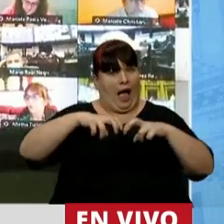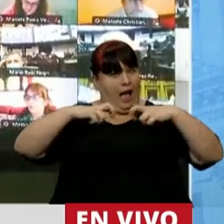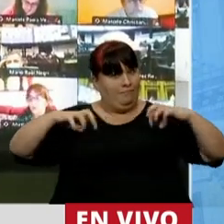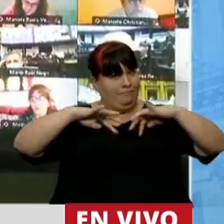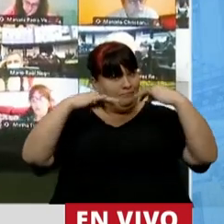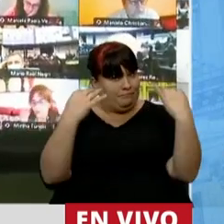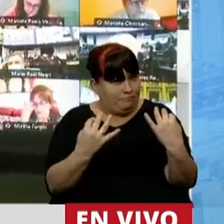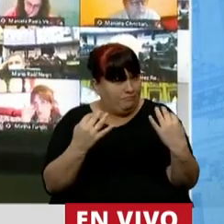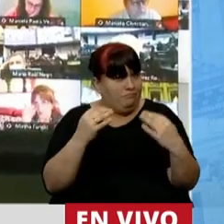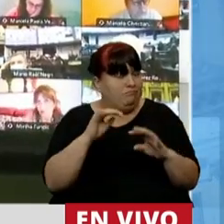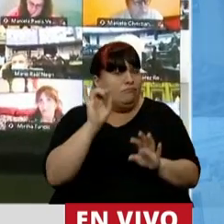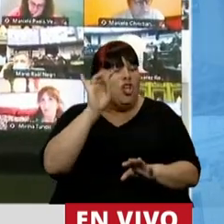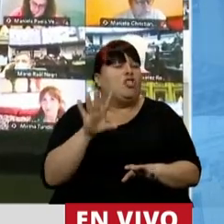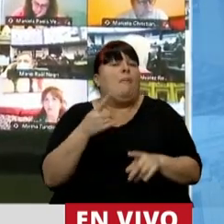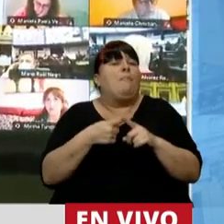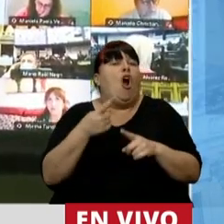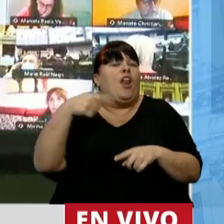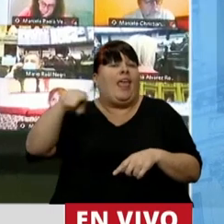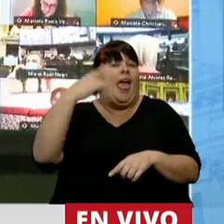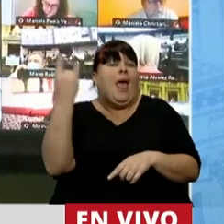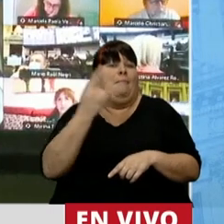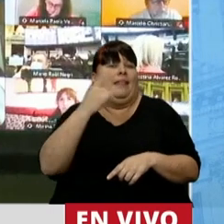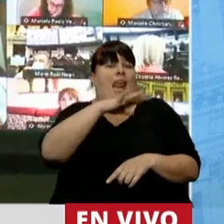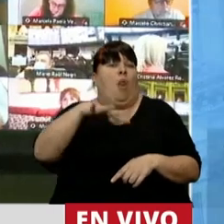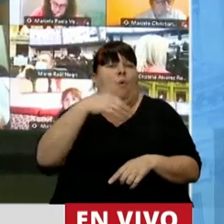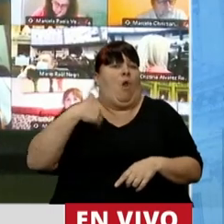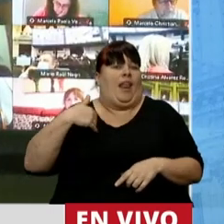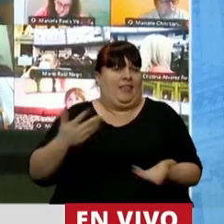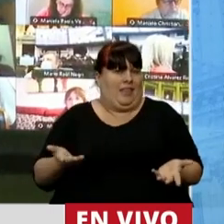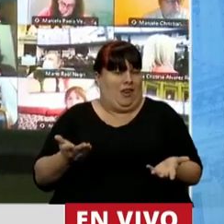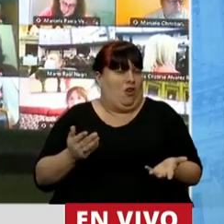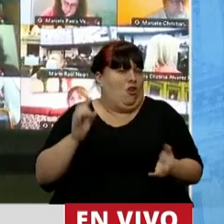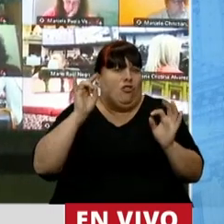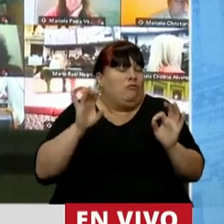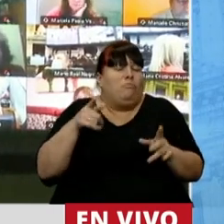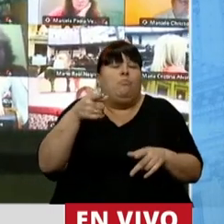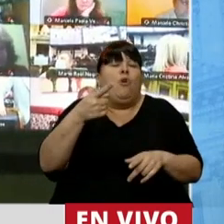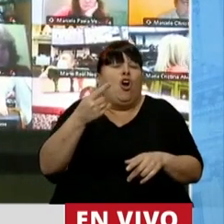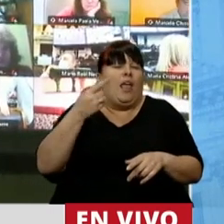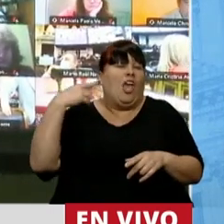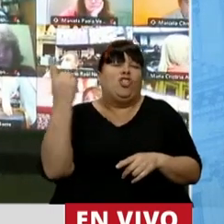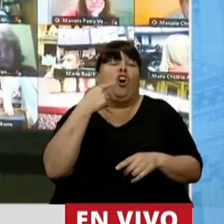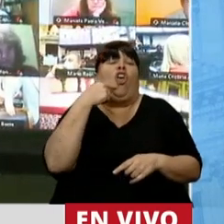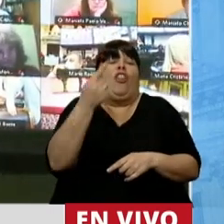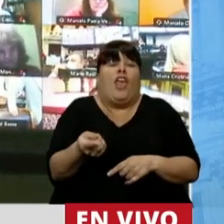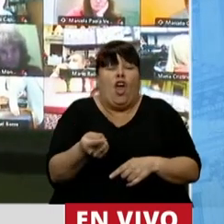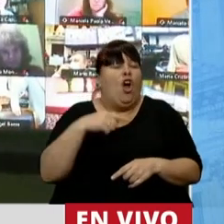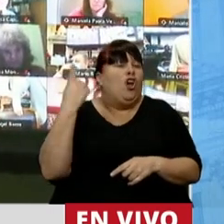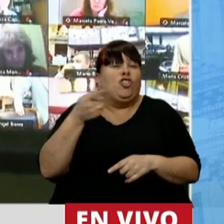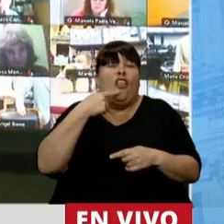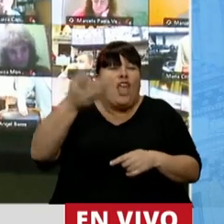hoy acá simplemente porque le mintieron al pueblo argentino, simplemente porque todo lo que dijeron